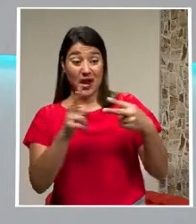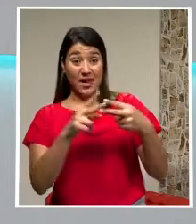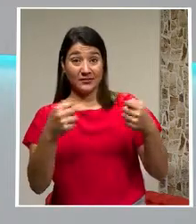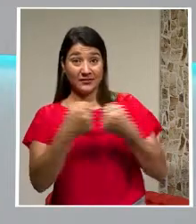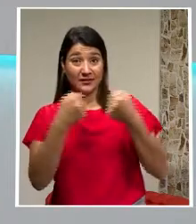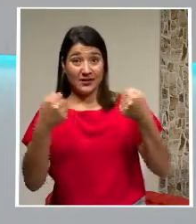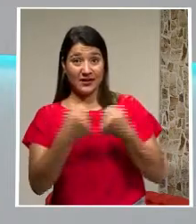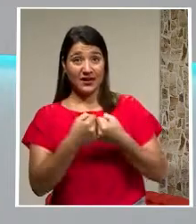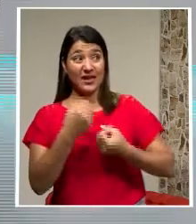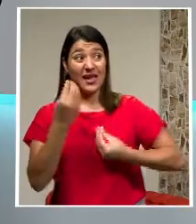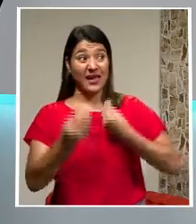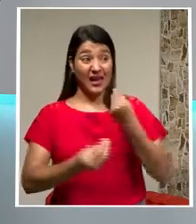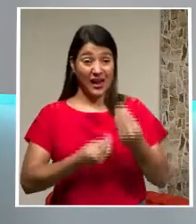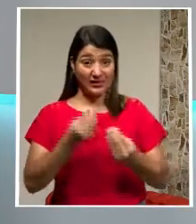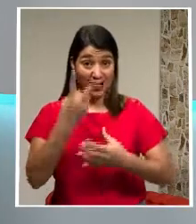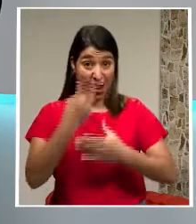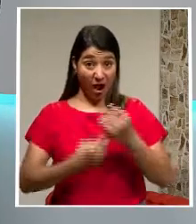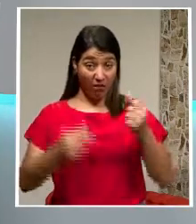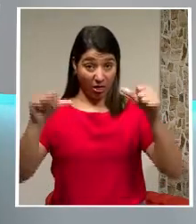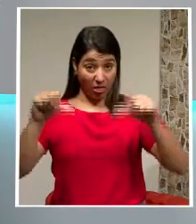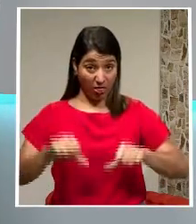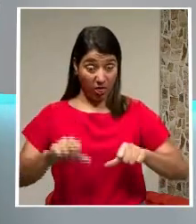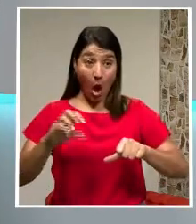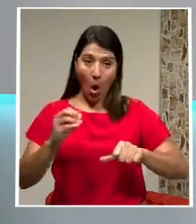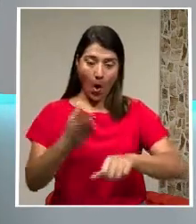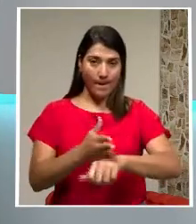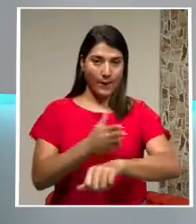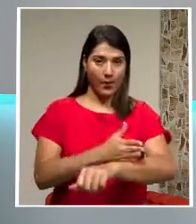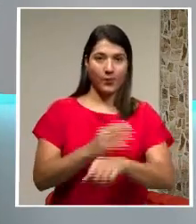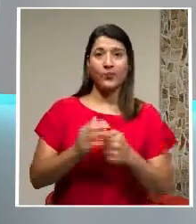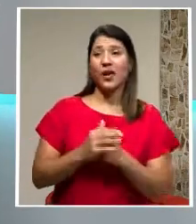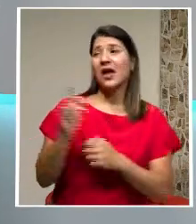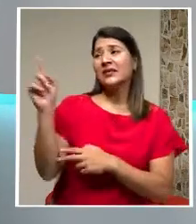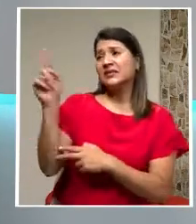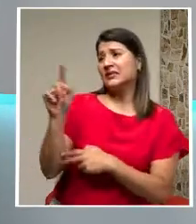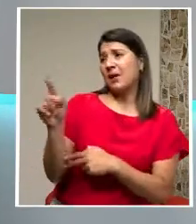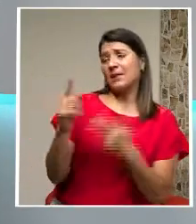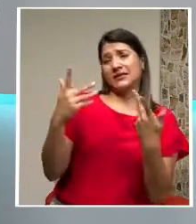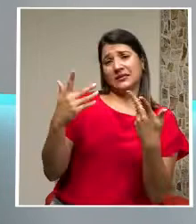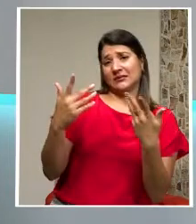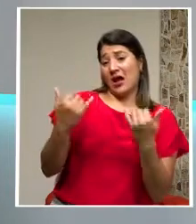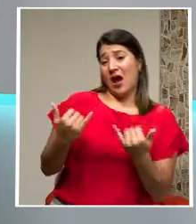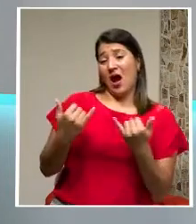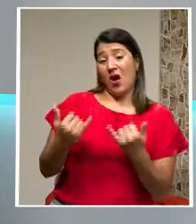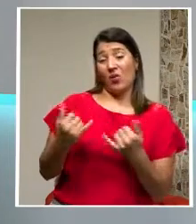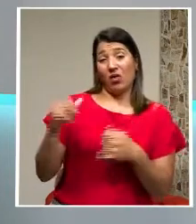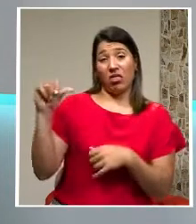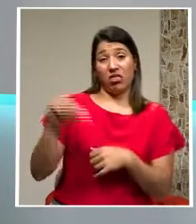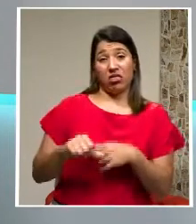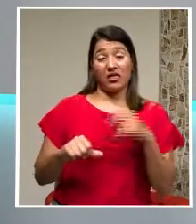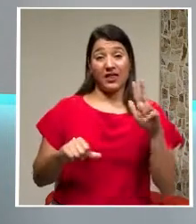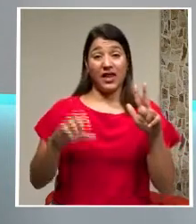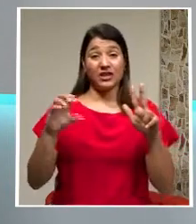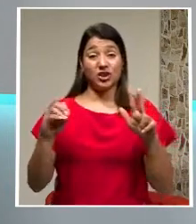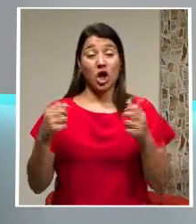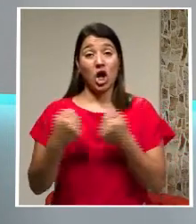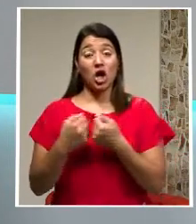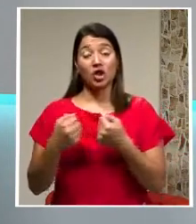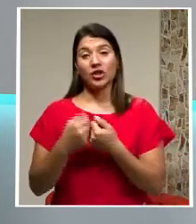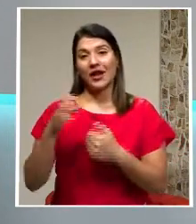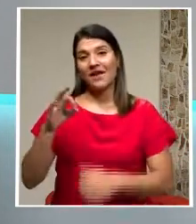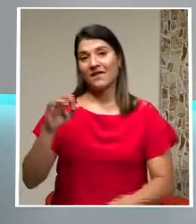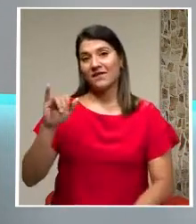O se levantan? Ya Zapriza Se está enterrando En este momento Está cayendo 3 por 0 Contra Philadelphia Union